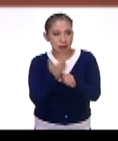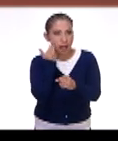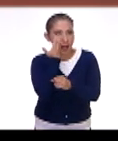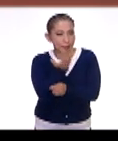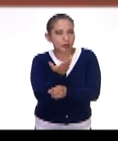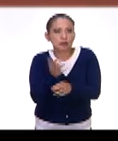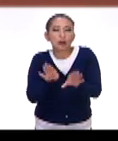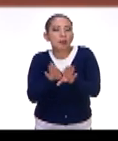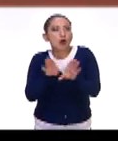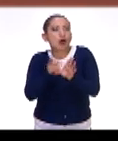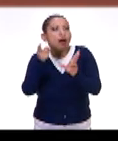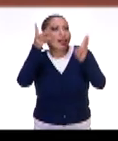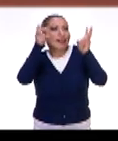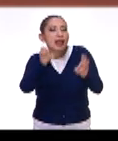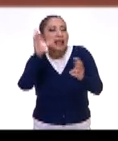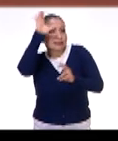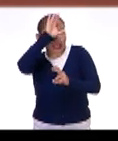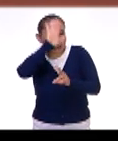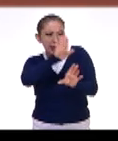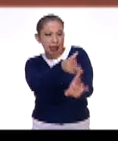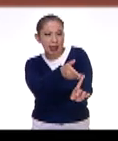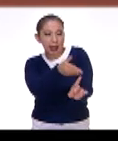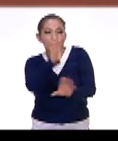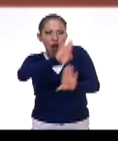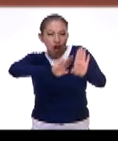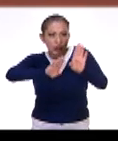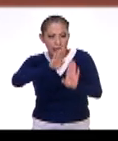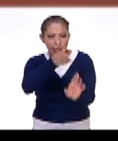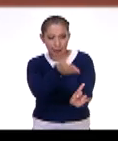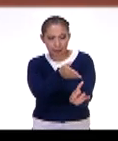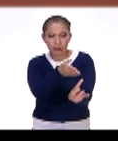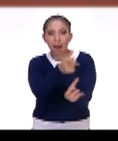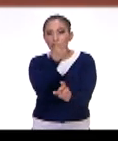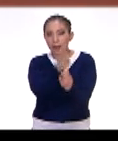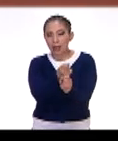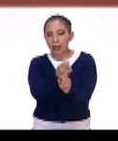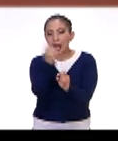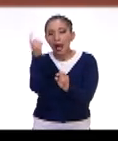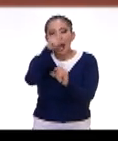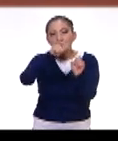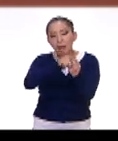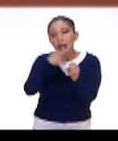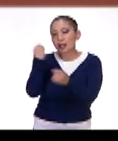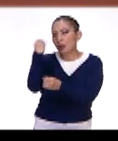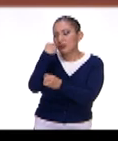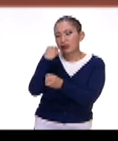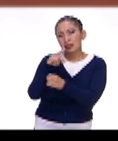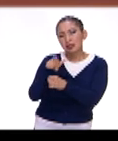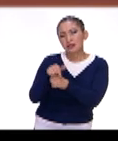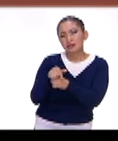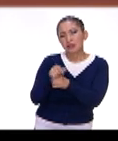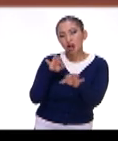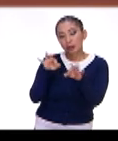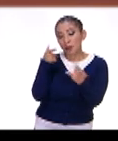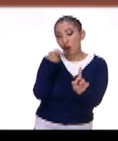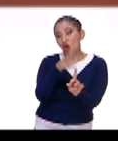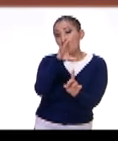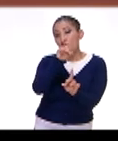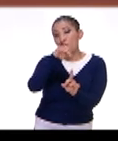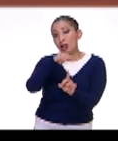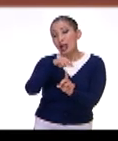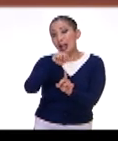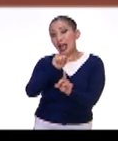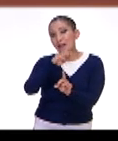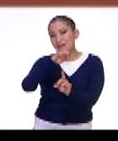a algo que tenía que ver mucho con la ciencia, la biología. Primero hablar de insectos y gastronomía, pero trabajando con Conavio